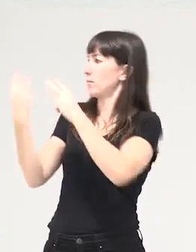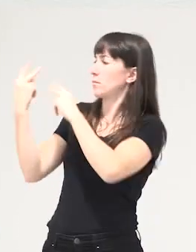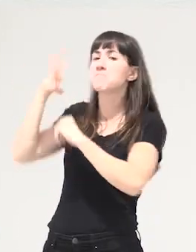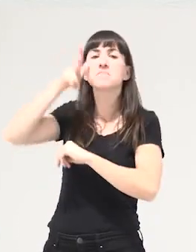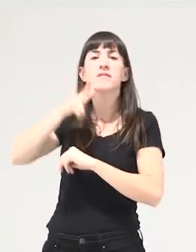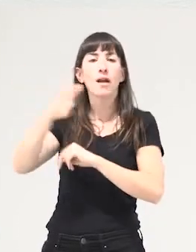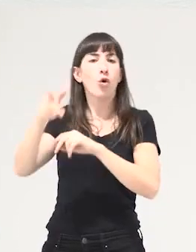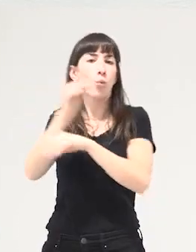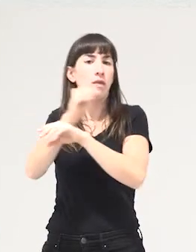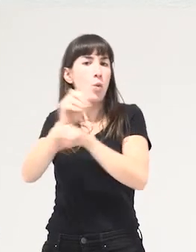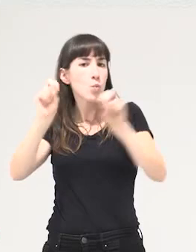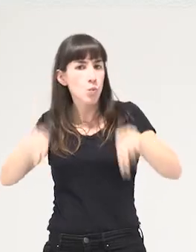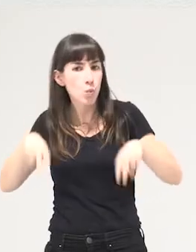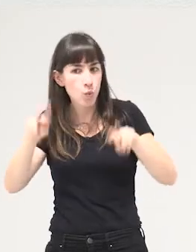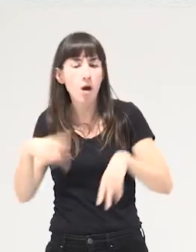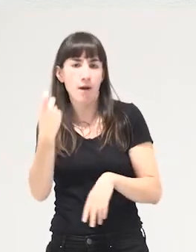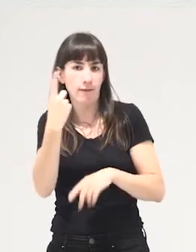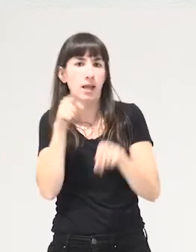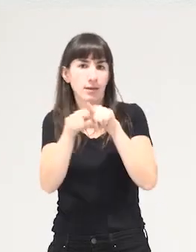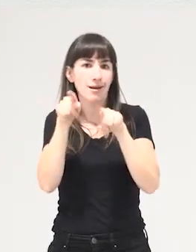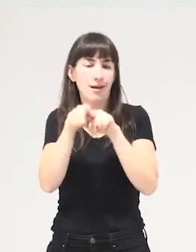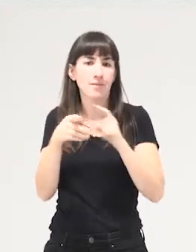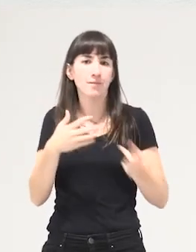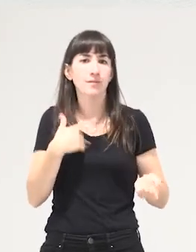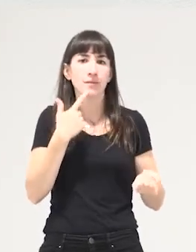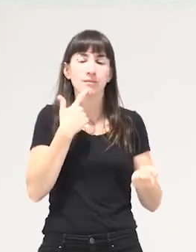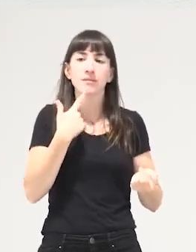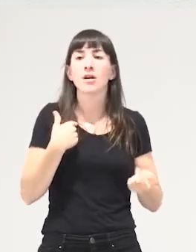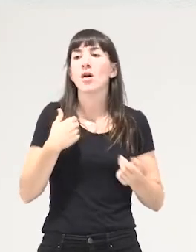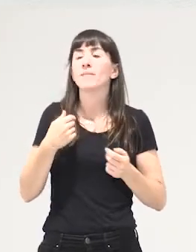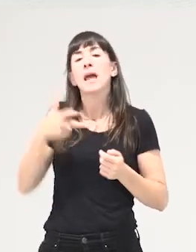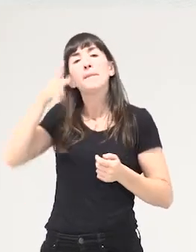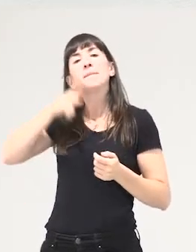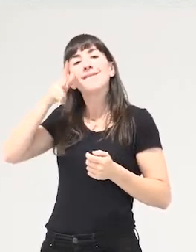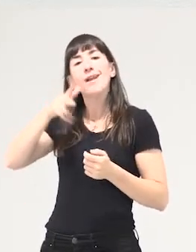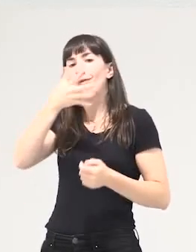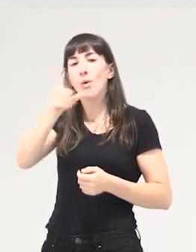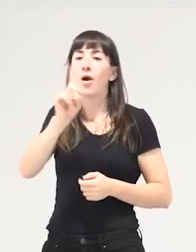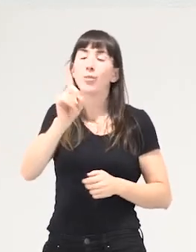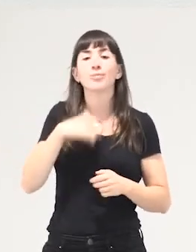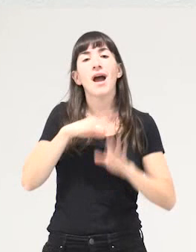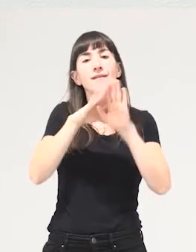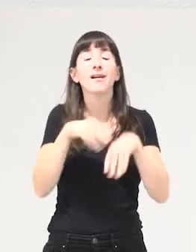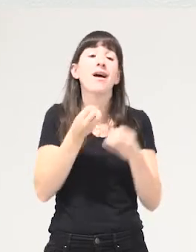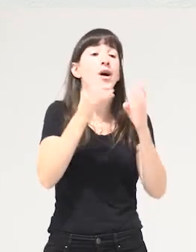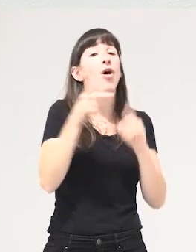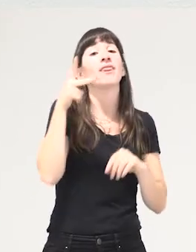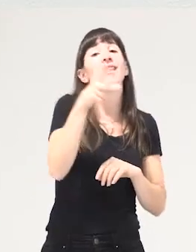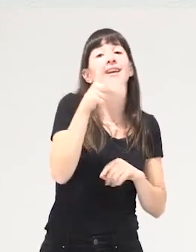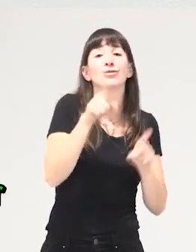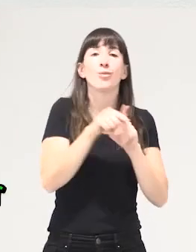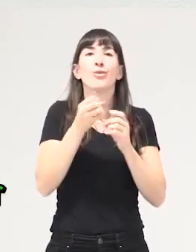de clase bien de no haber cuidado entonces en vez de denunciar privilegios hemos terminado defendiendo derechos para todo el mundo desde una visión